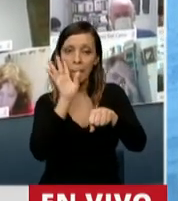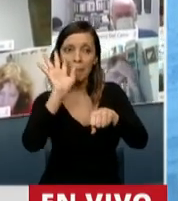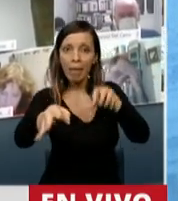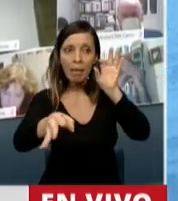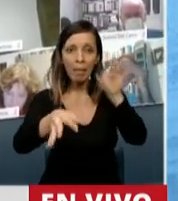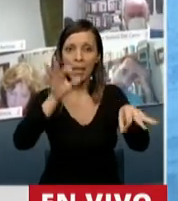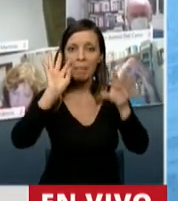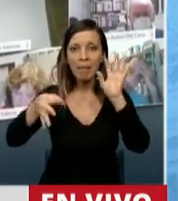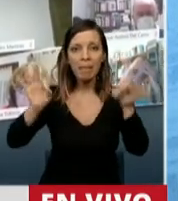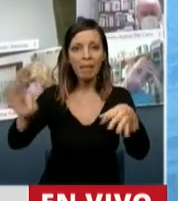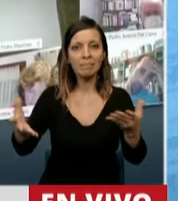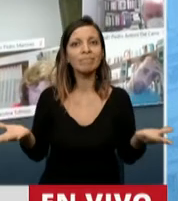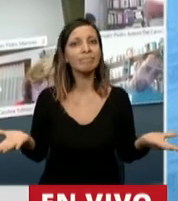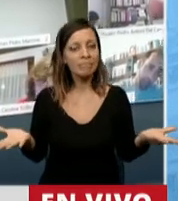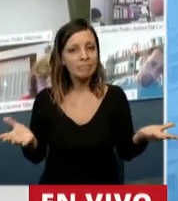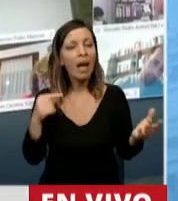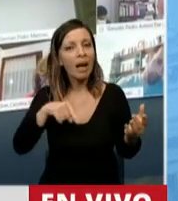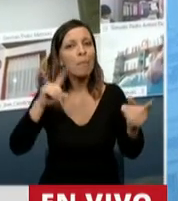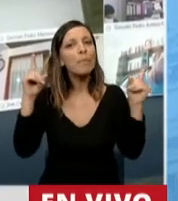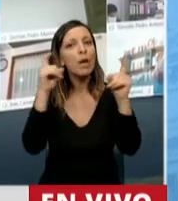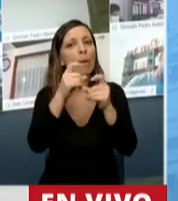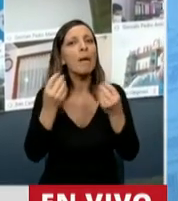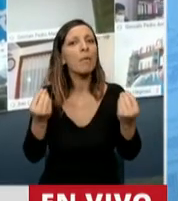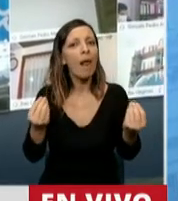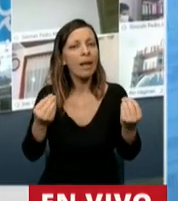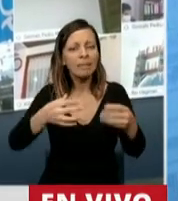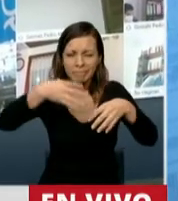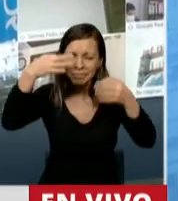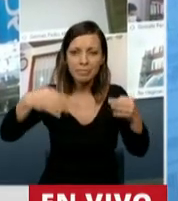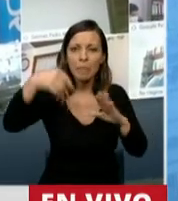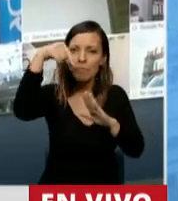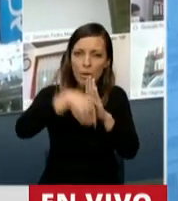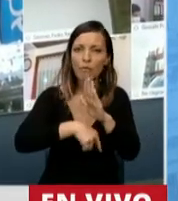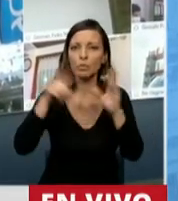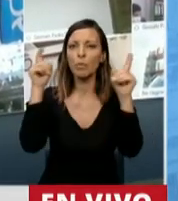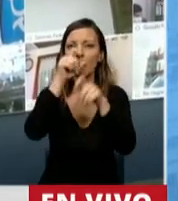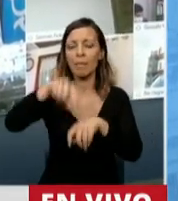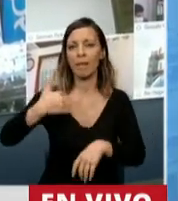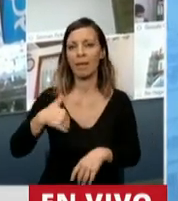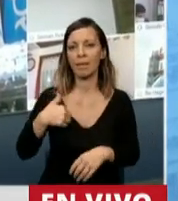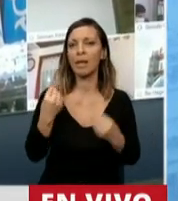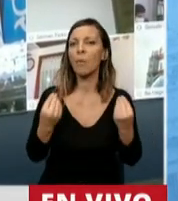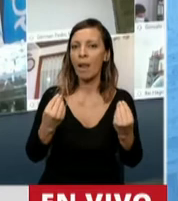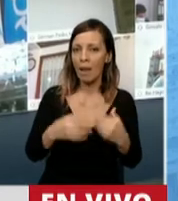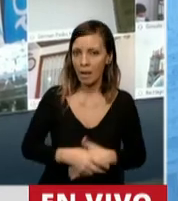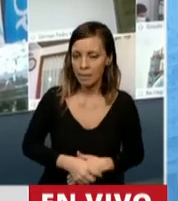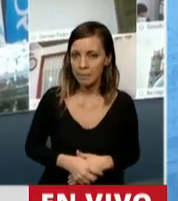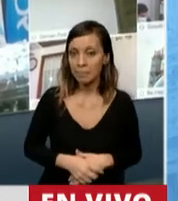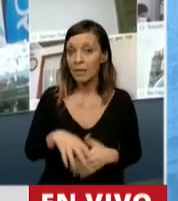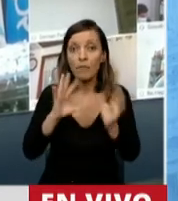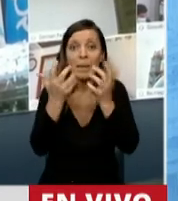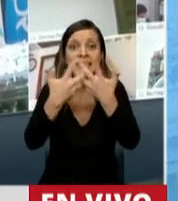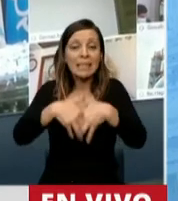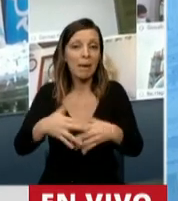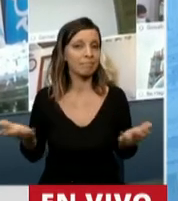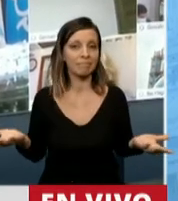país. Entonces, ¿cuál es el problema de fondo, estructural, de nuestro país, de la Argentina? El sistema, hay que